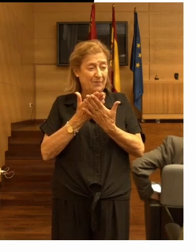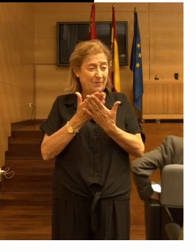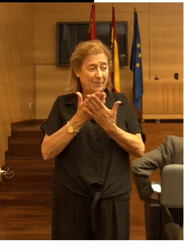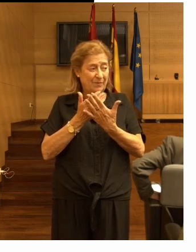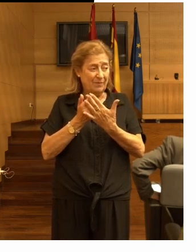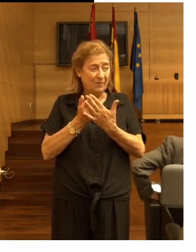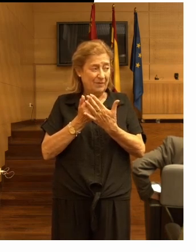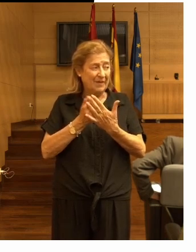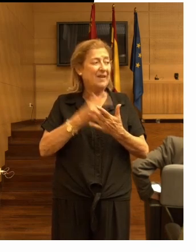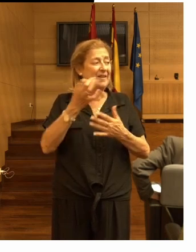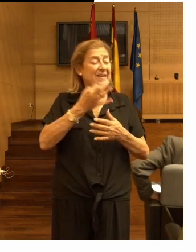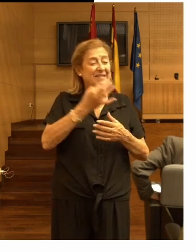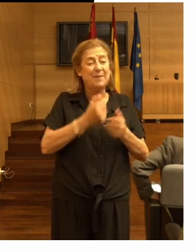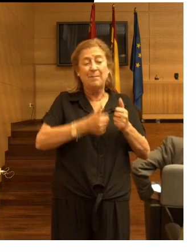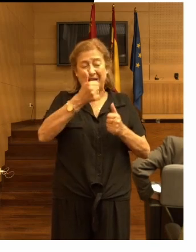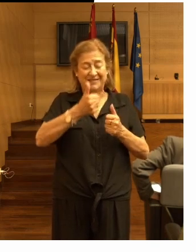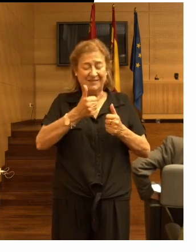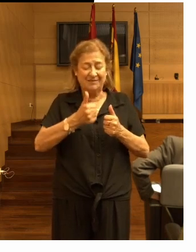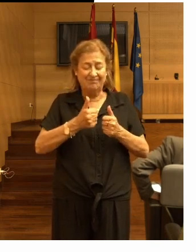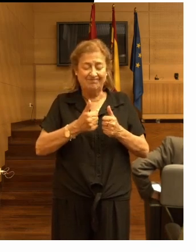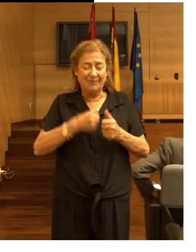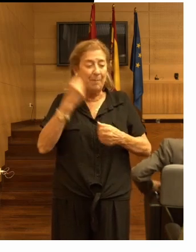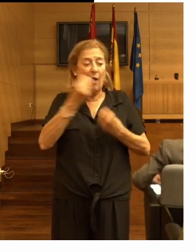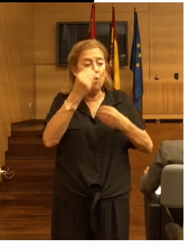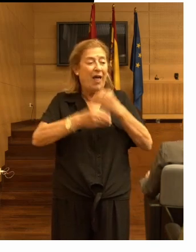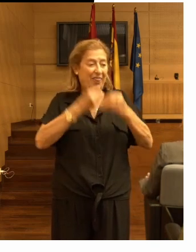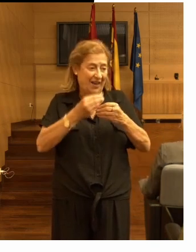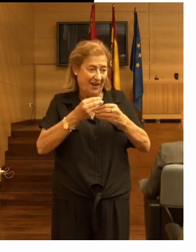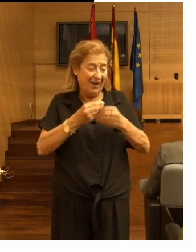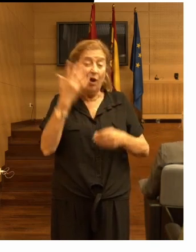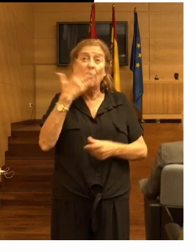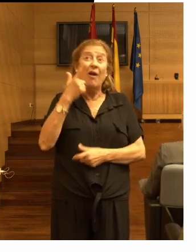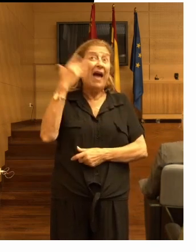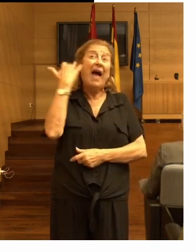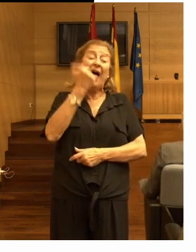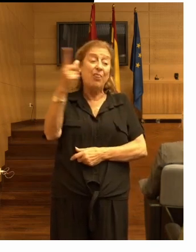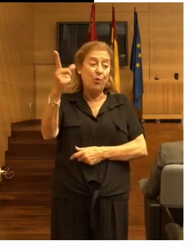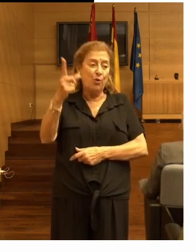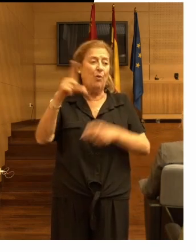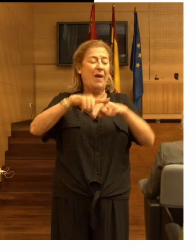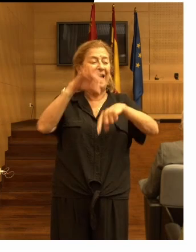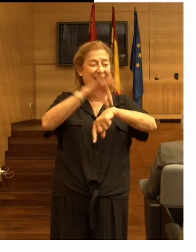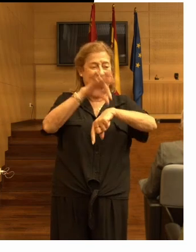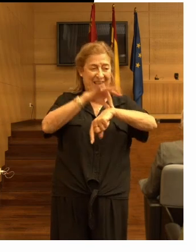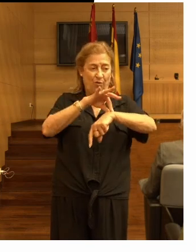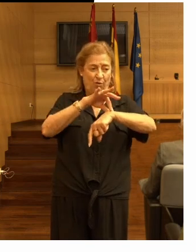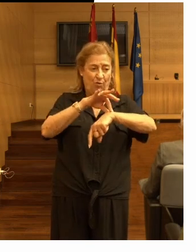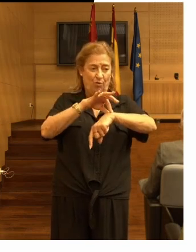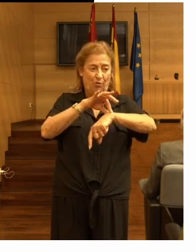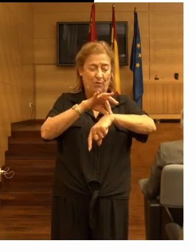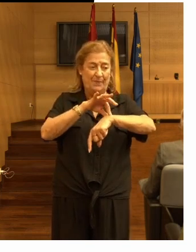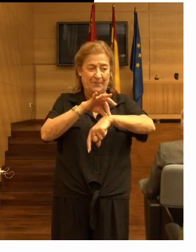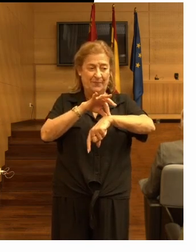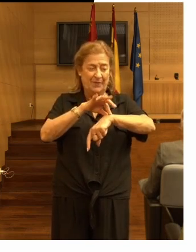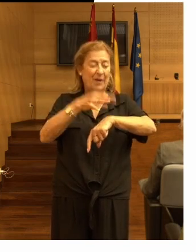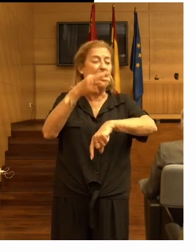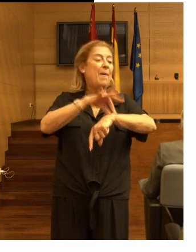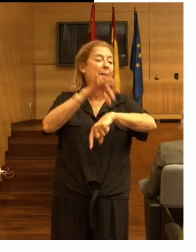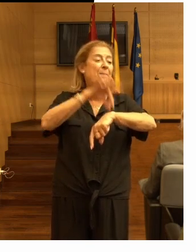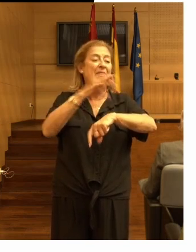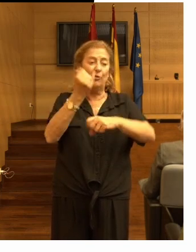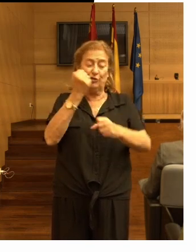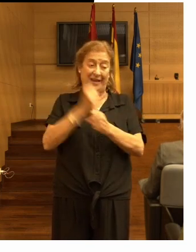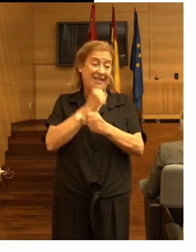qué sería lo más efectivo los elementos en azul son los elementos clínicos de médicos que